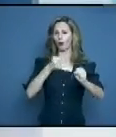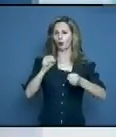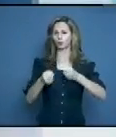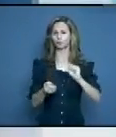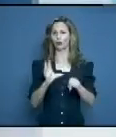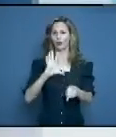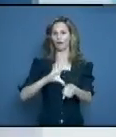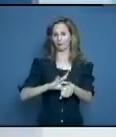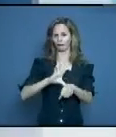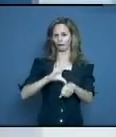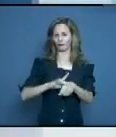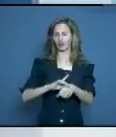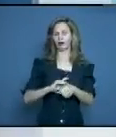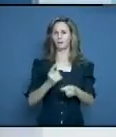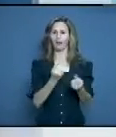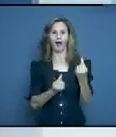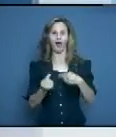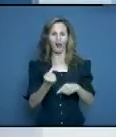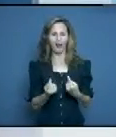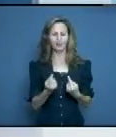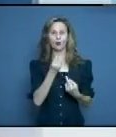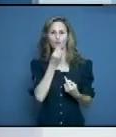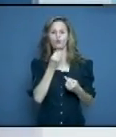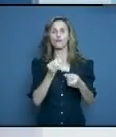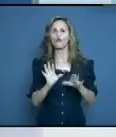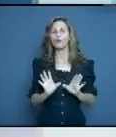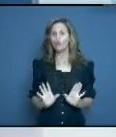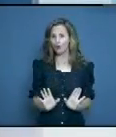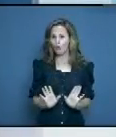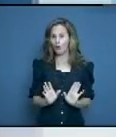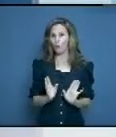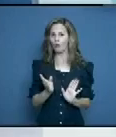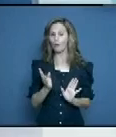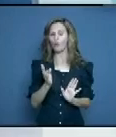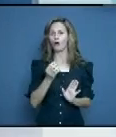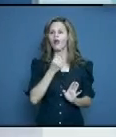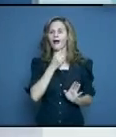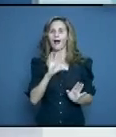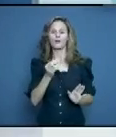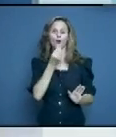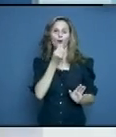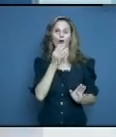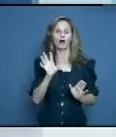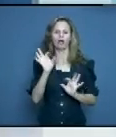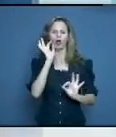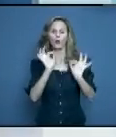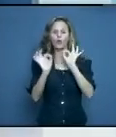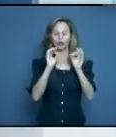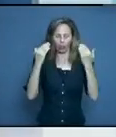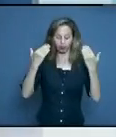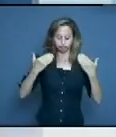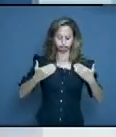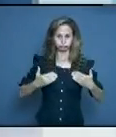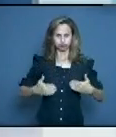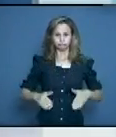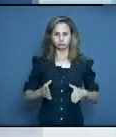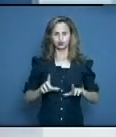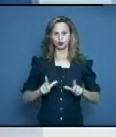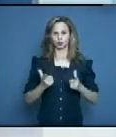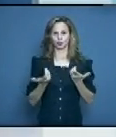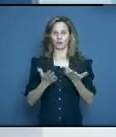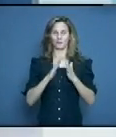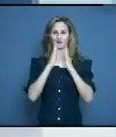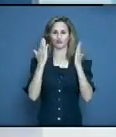cualquier enfermedad. Es importantísimo el cuidado. El cuidado, lo que pasa es que nuestro sistema siempre, yo pienso que fue tan bueno